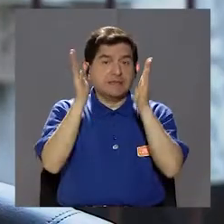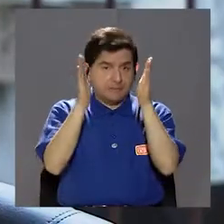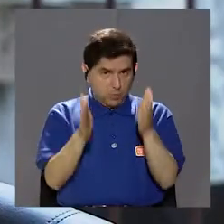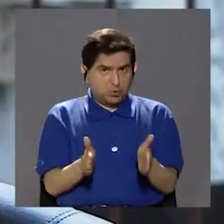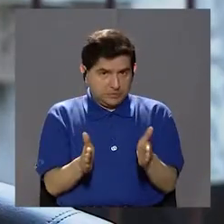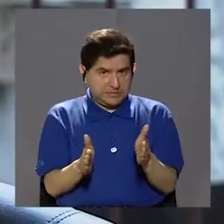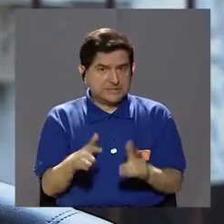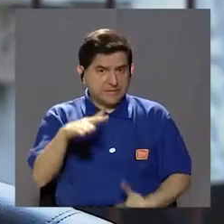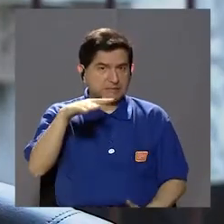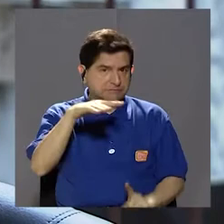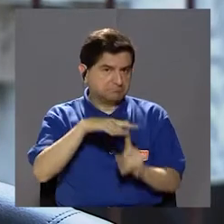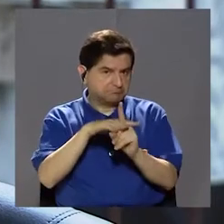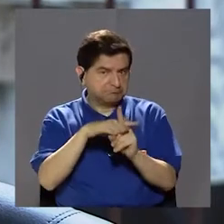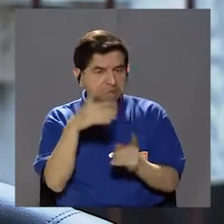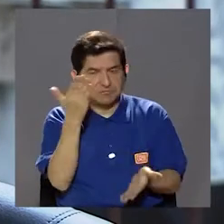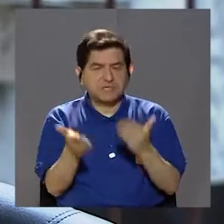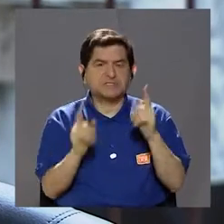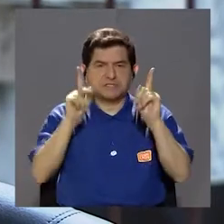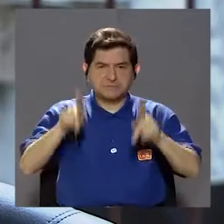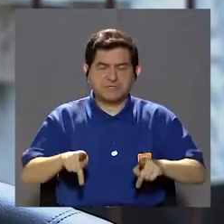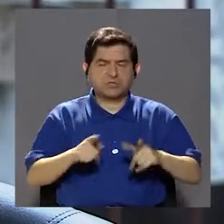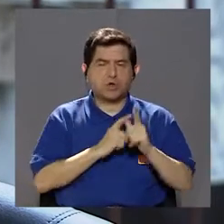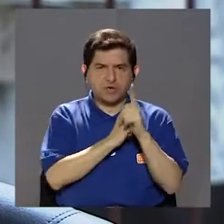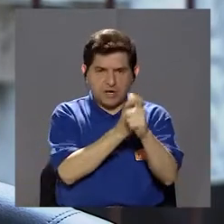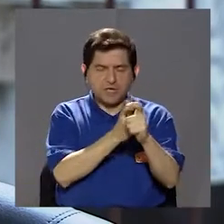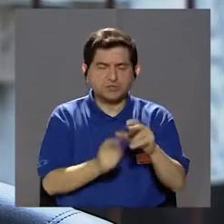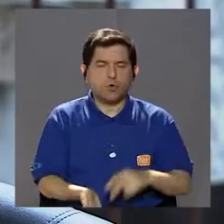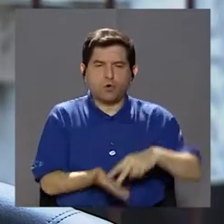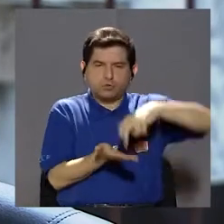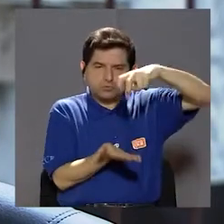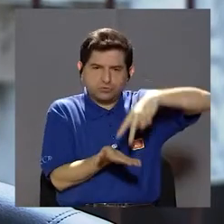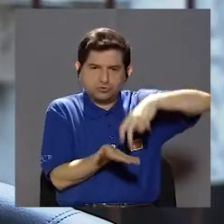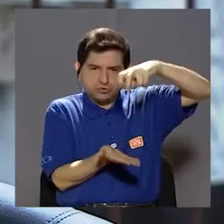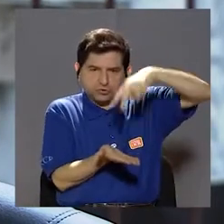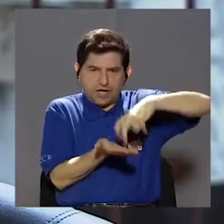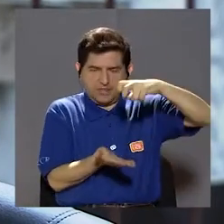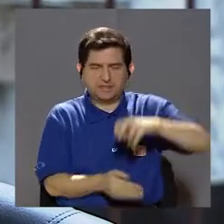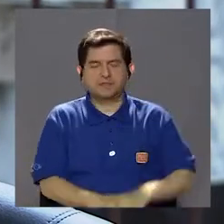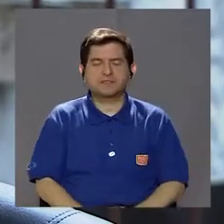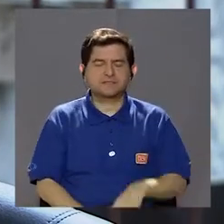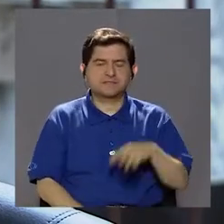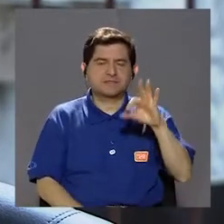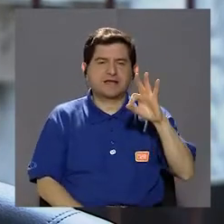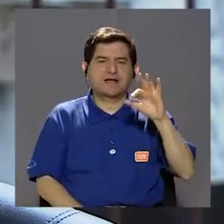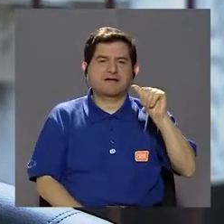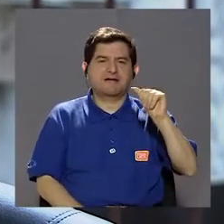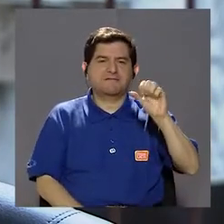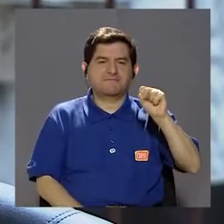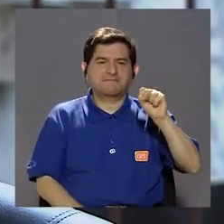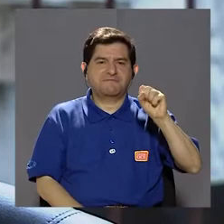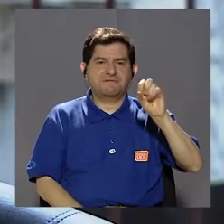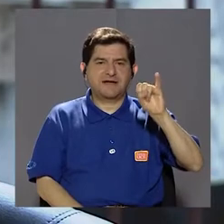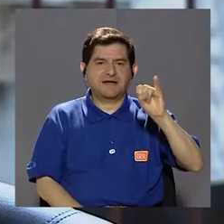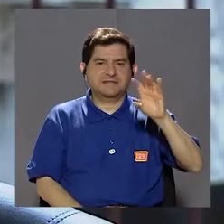deportistas puede aparecer, en los que corren ejercicios de salto, puede aparecer lo que es la facitis, o la faciosis